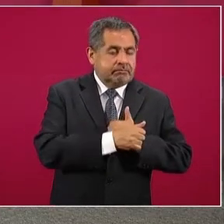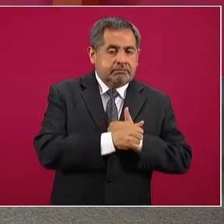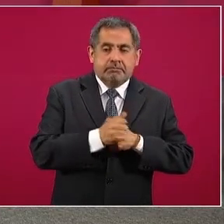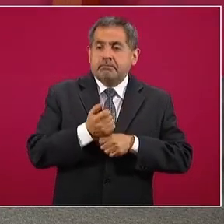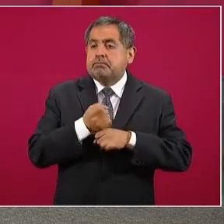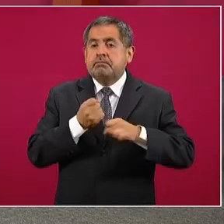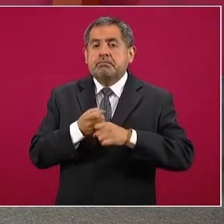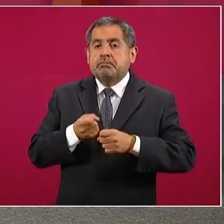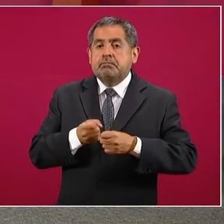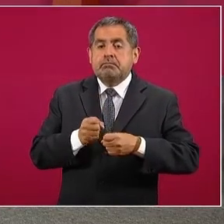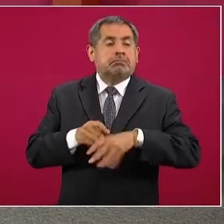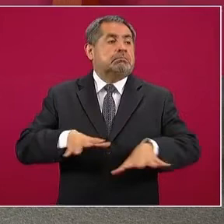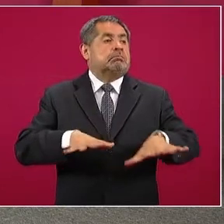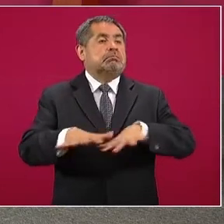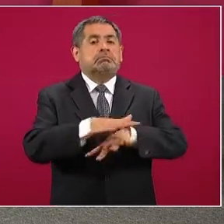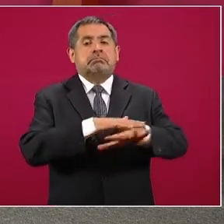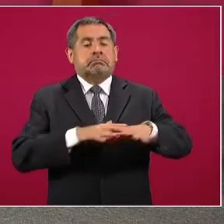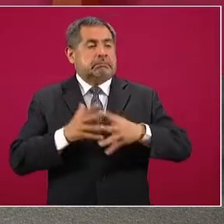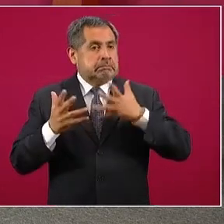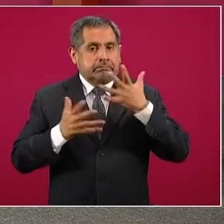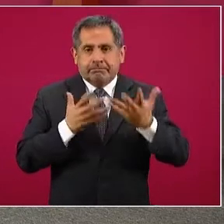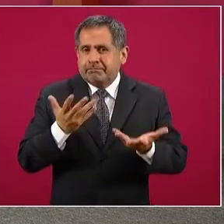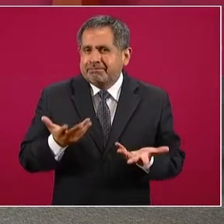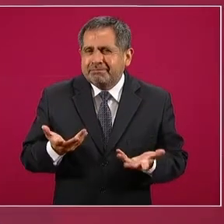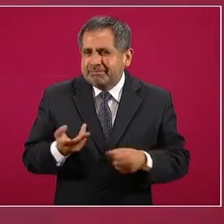las armas. Además,